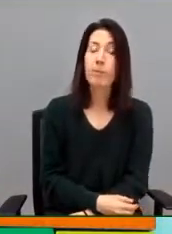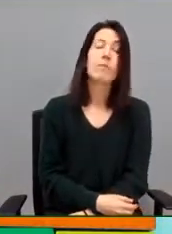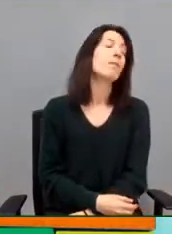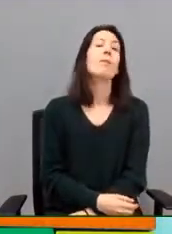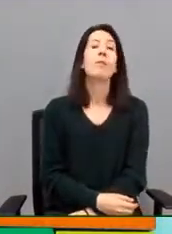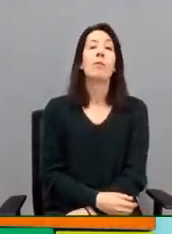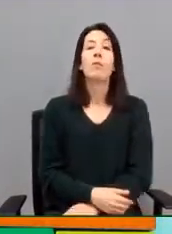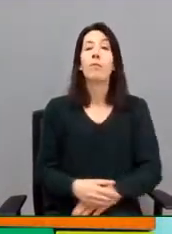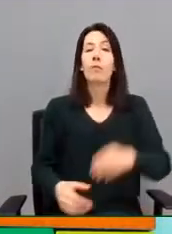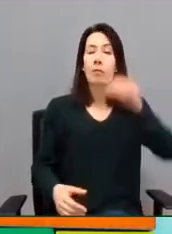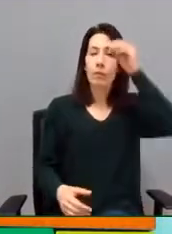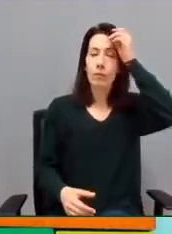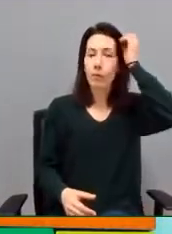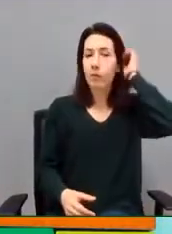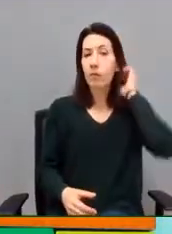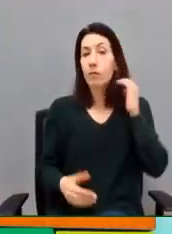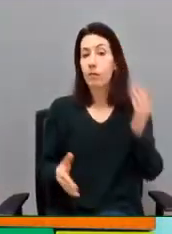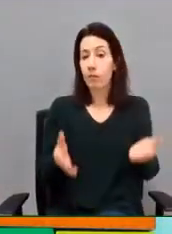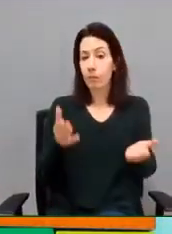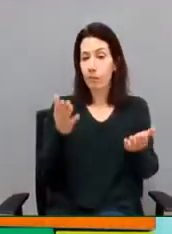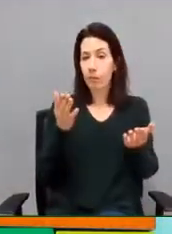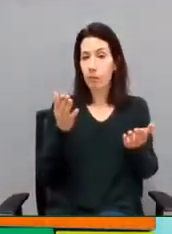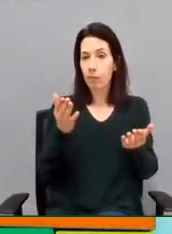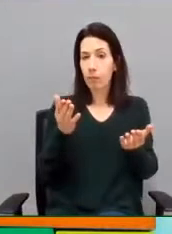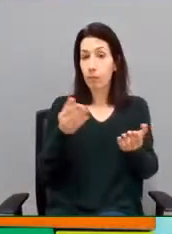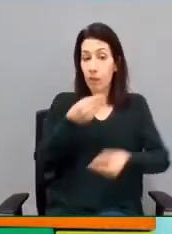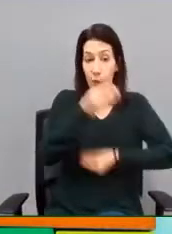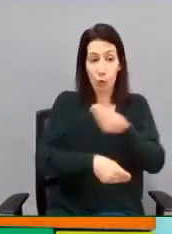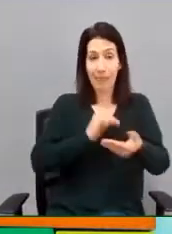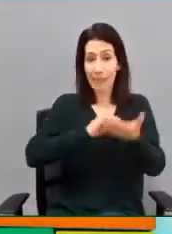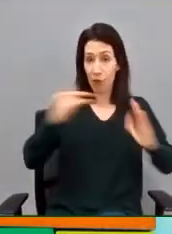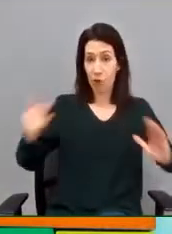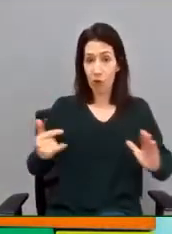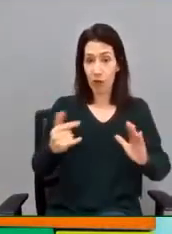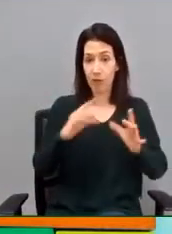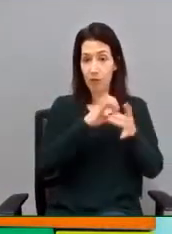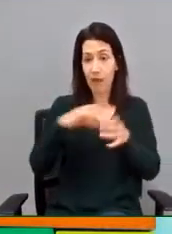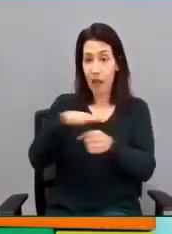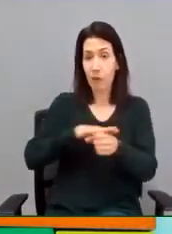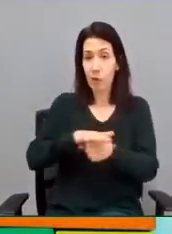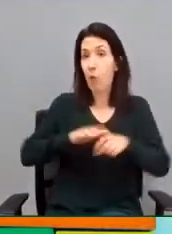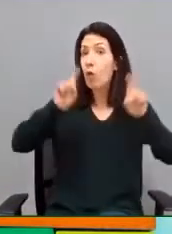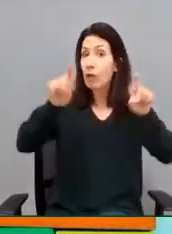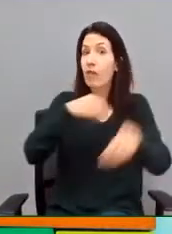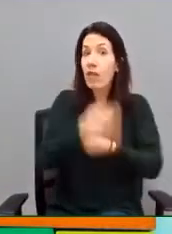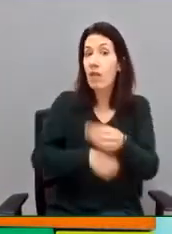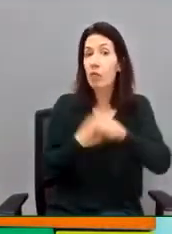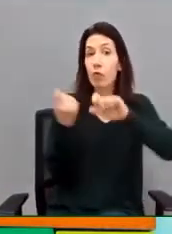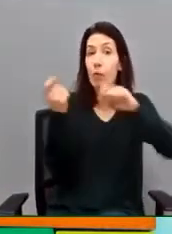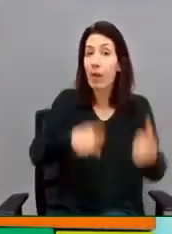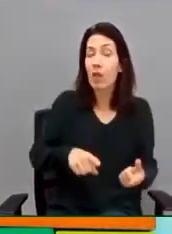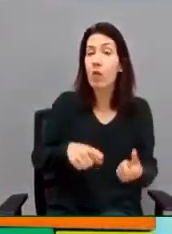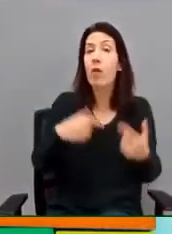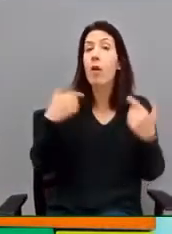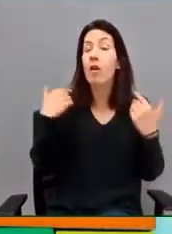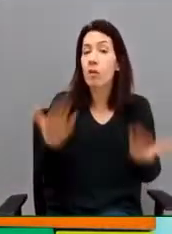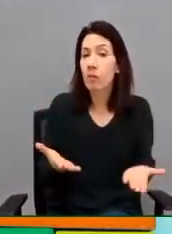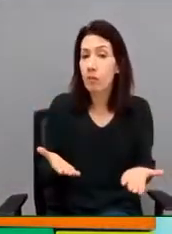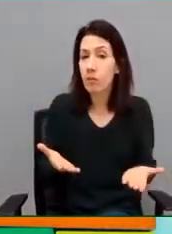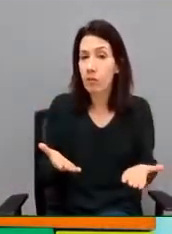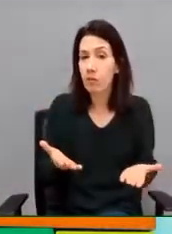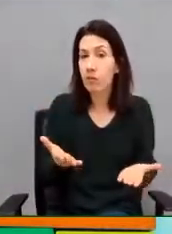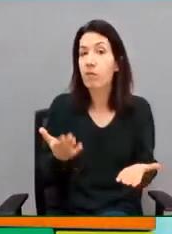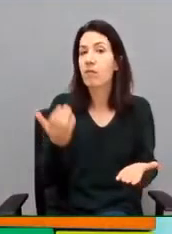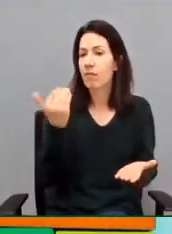Hacemos un cambio haciendo el símil con el uso de la tecnología en la educación y el Flip Classroom, que